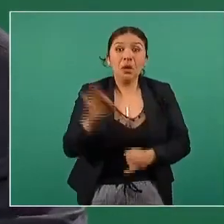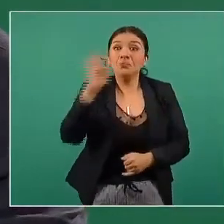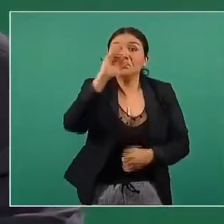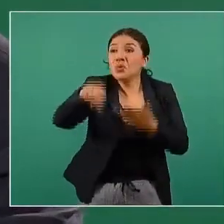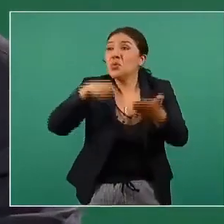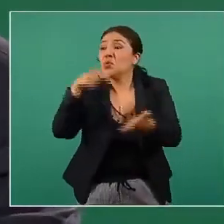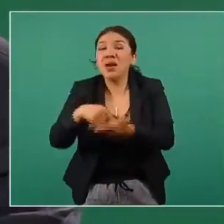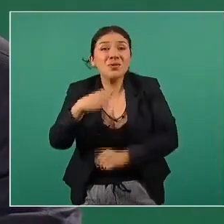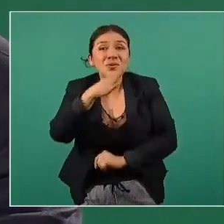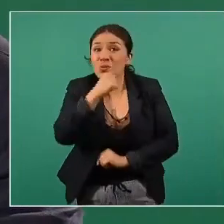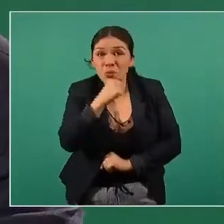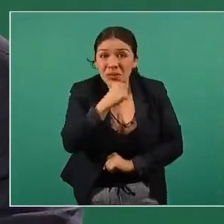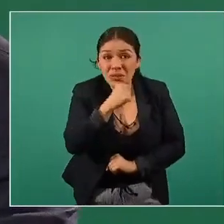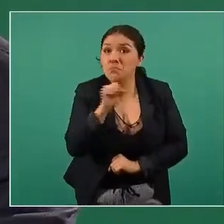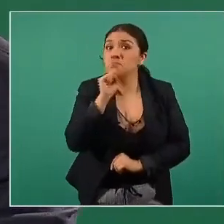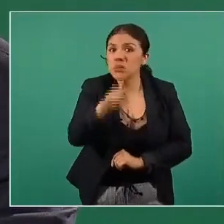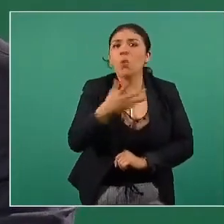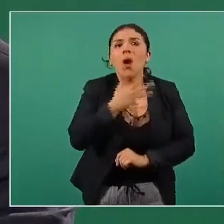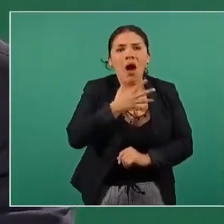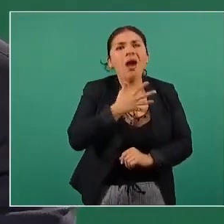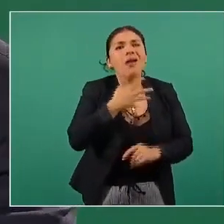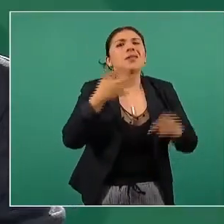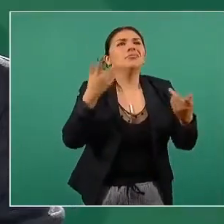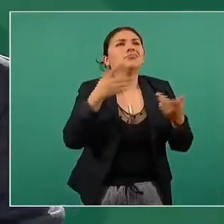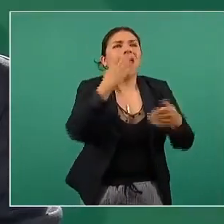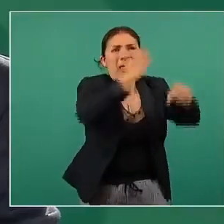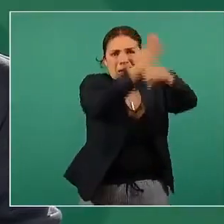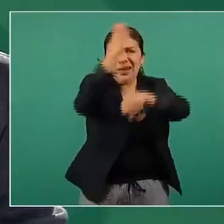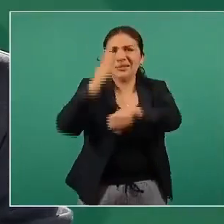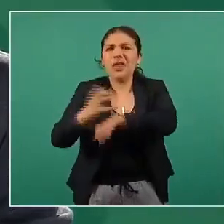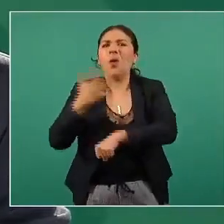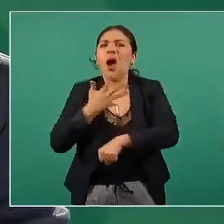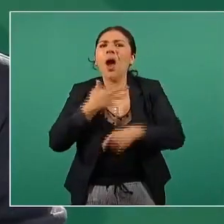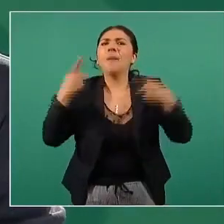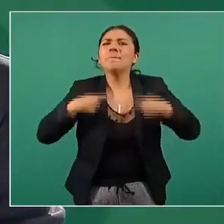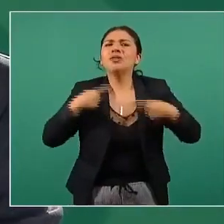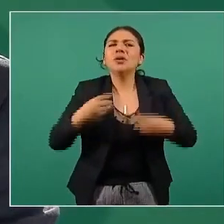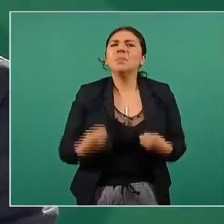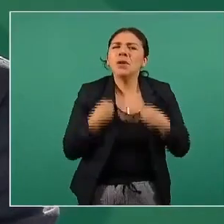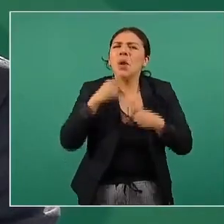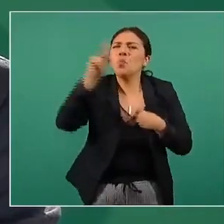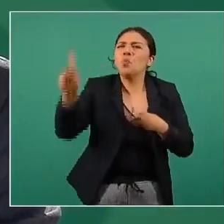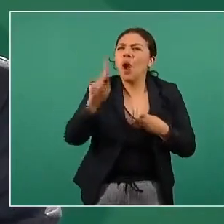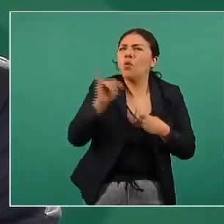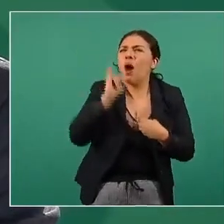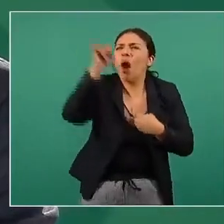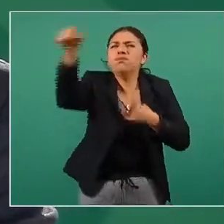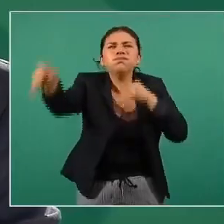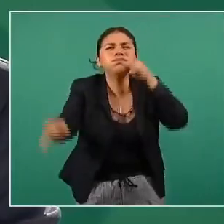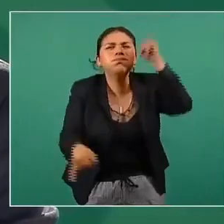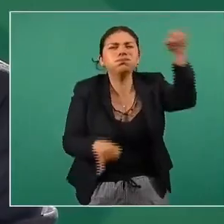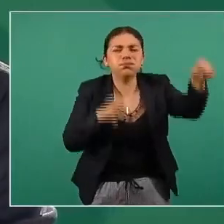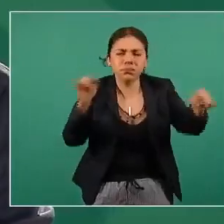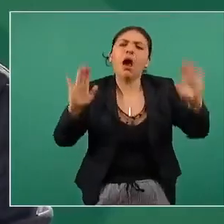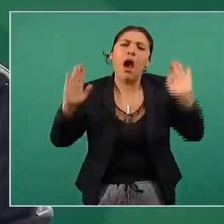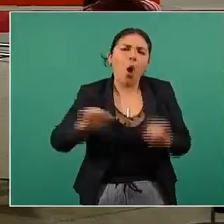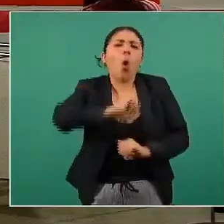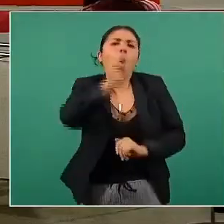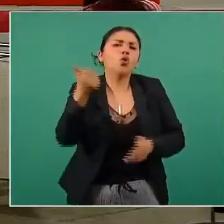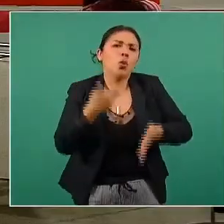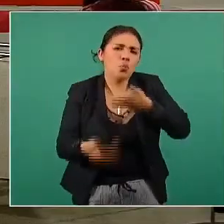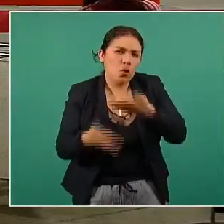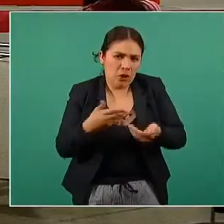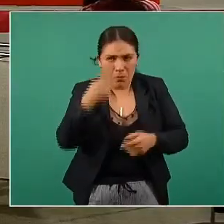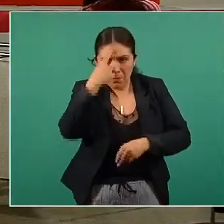también en las dos entidades federativas hay dispersión poblacional y pequeños poblados ahí haremos uso de los otros esquemas